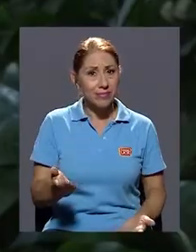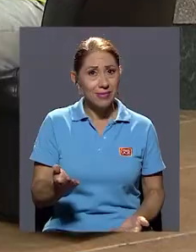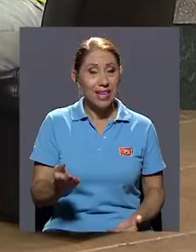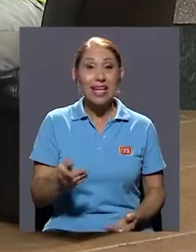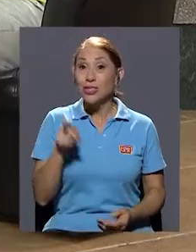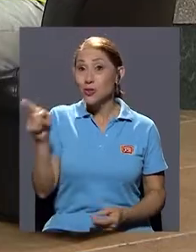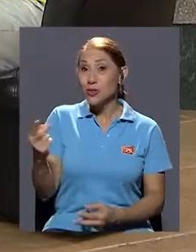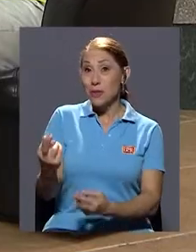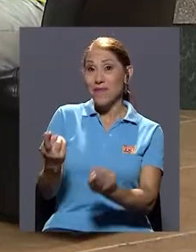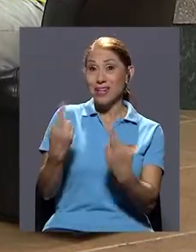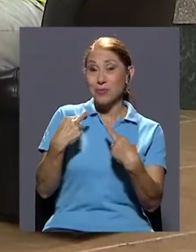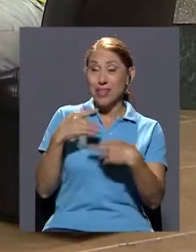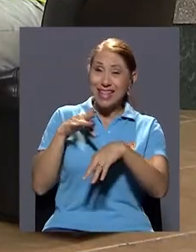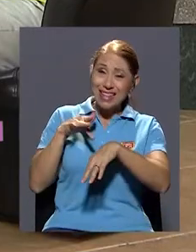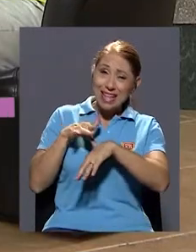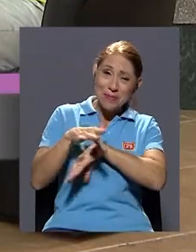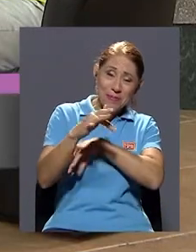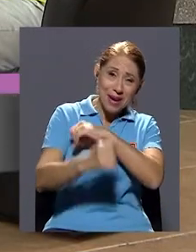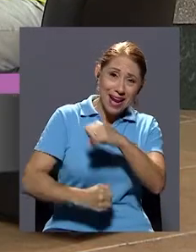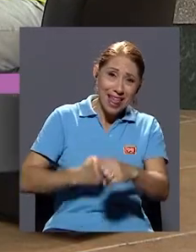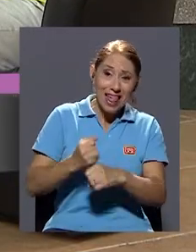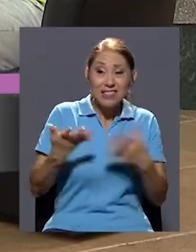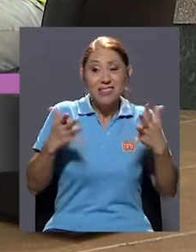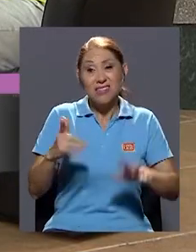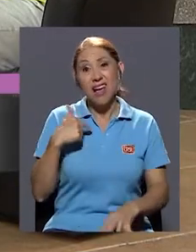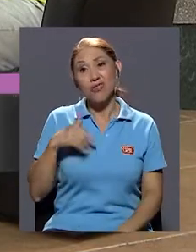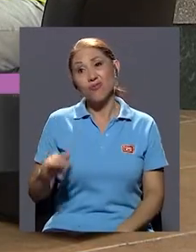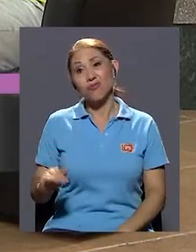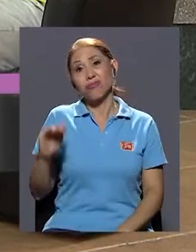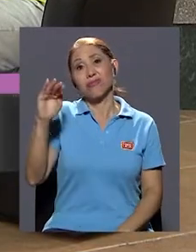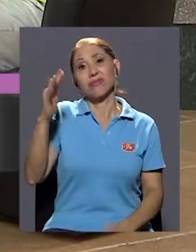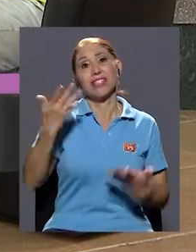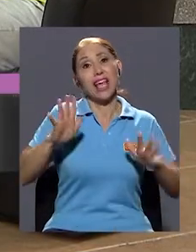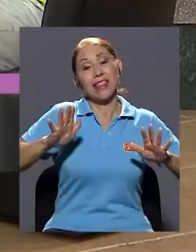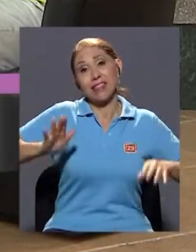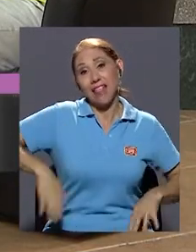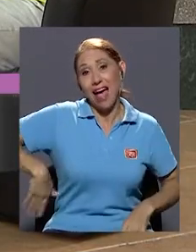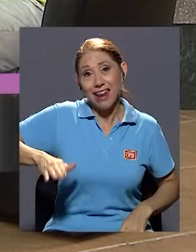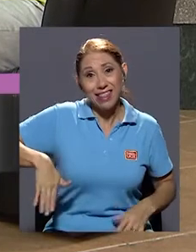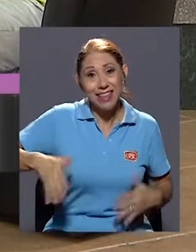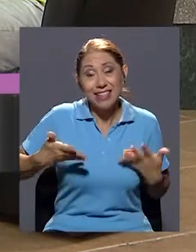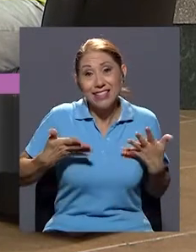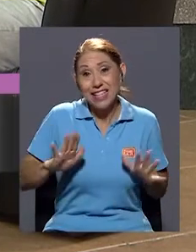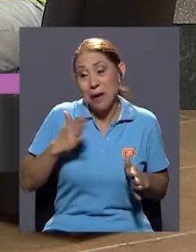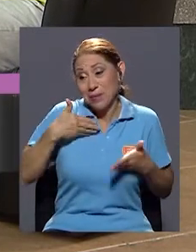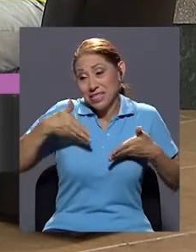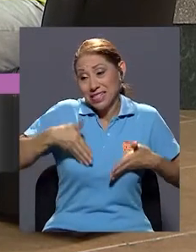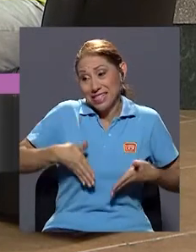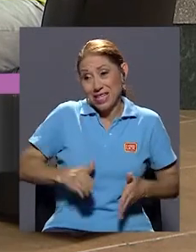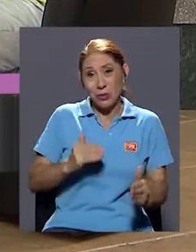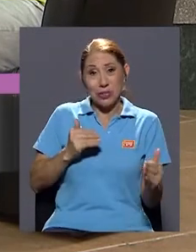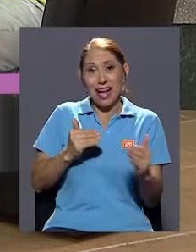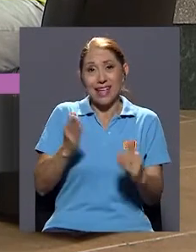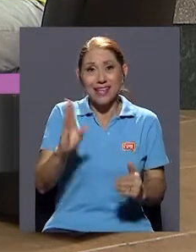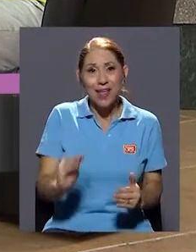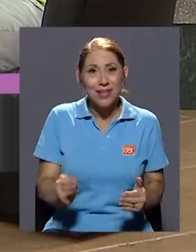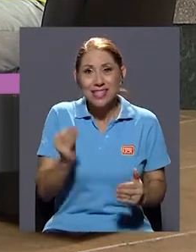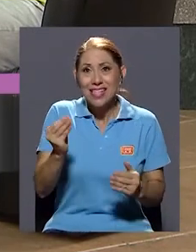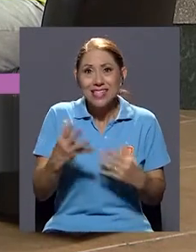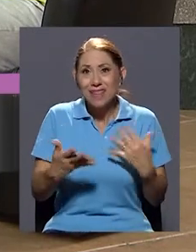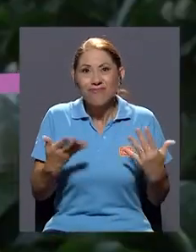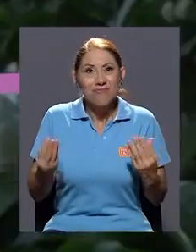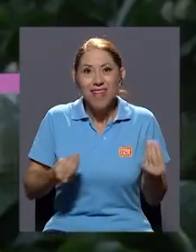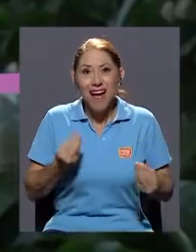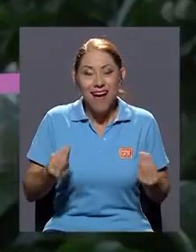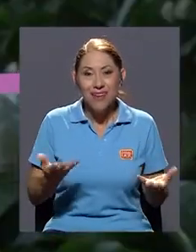temprana edad lo que me va a contestar, si ya me agarro tarde, si ya tengo, dime, hijos casi cercanos a la adolescencia o ya en